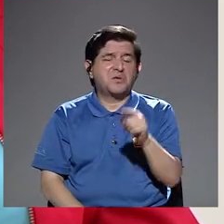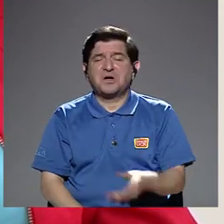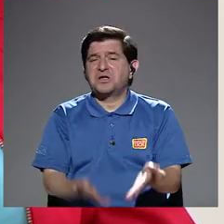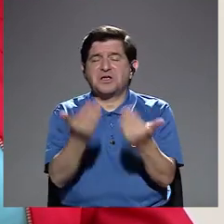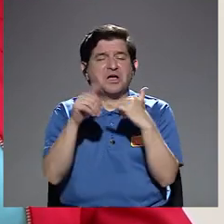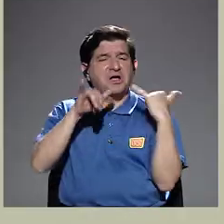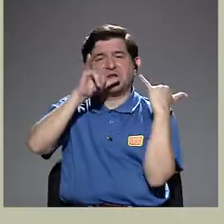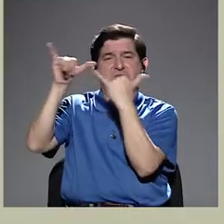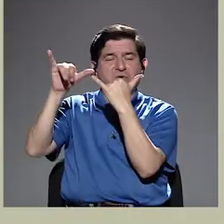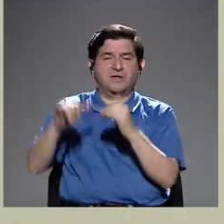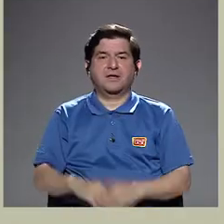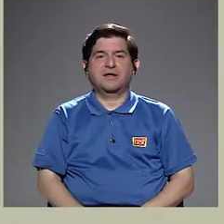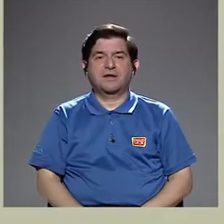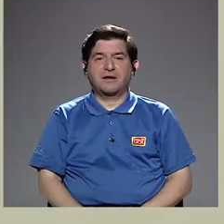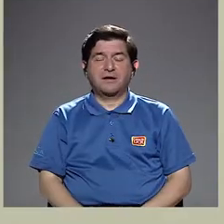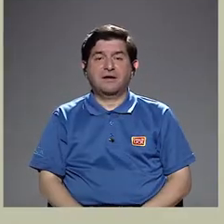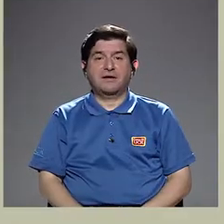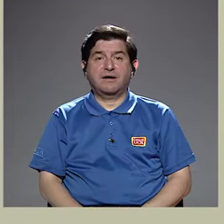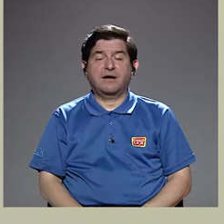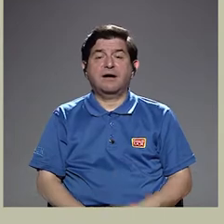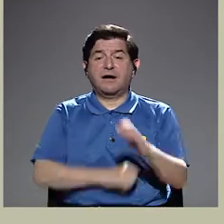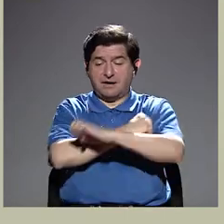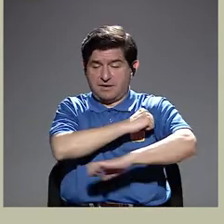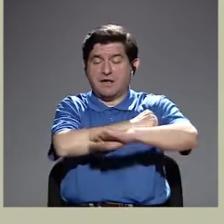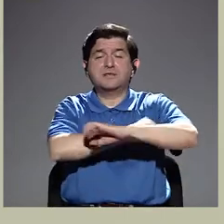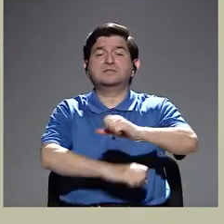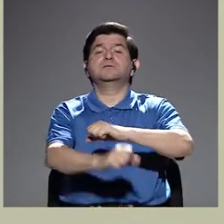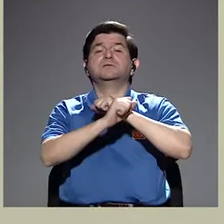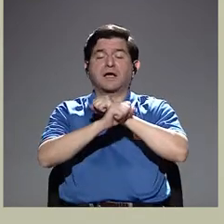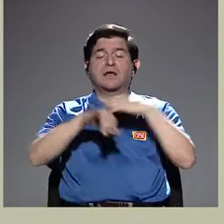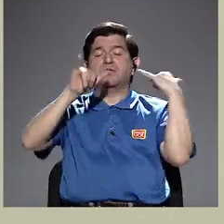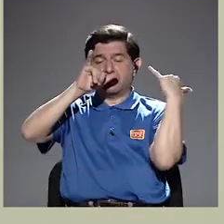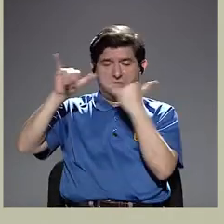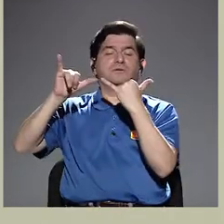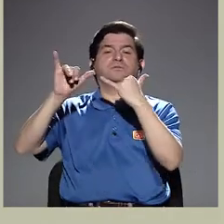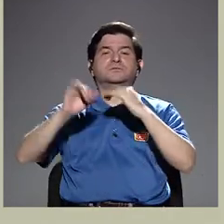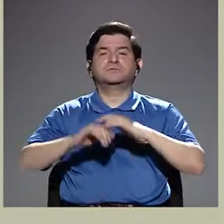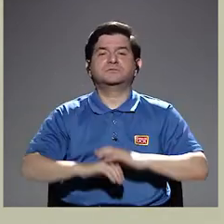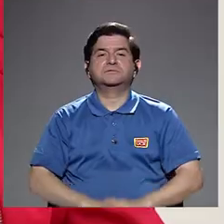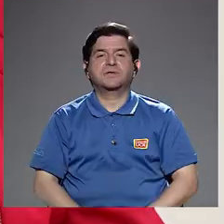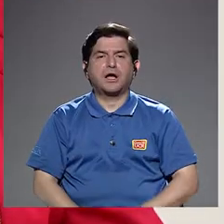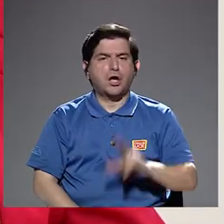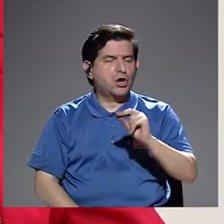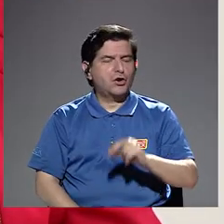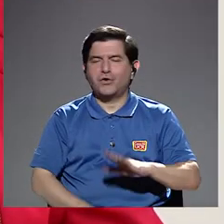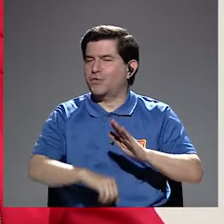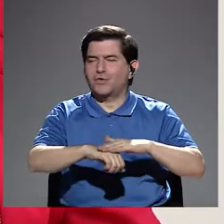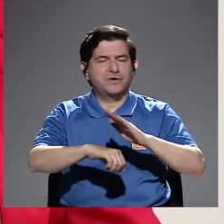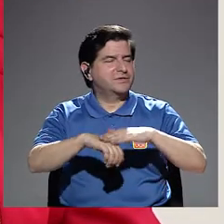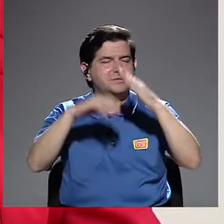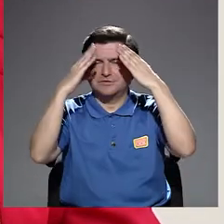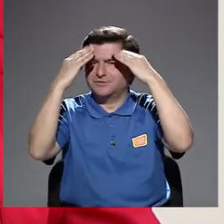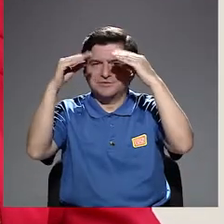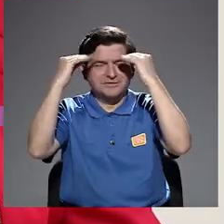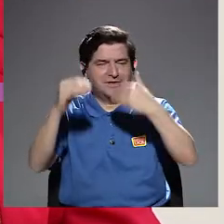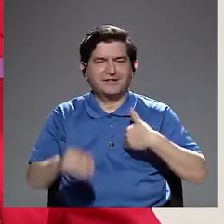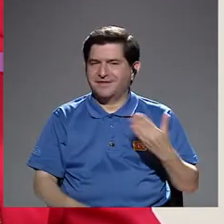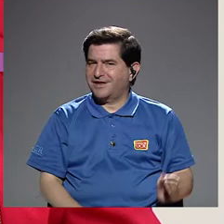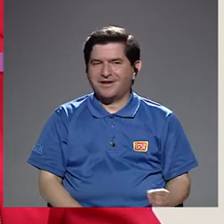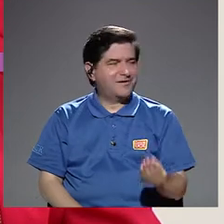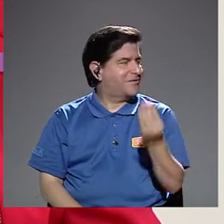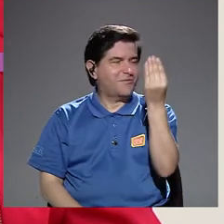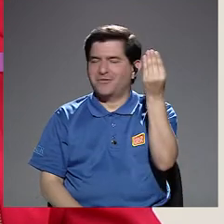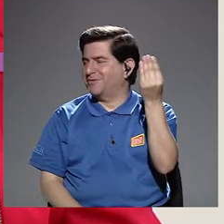denunciar, el Estado tiene que garantizar esa denuncia y no es un consentimiento informado el que tiene un